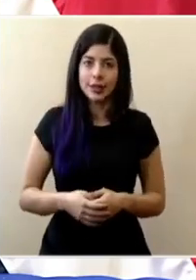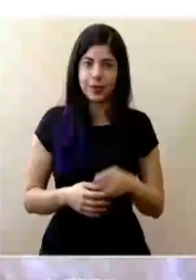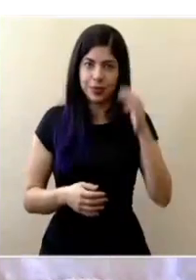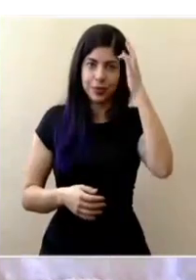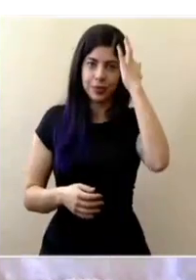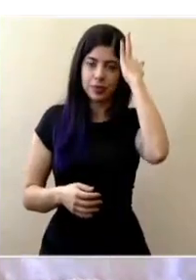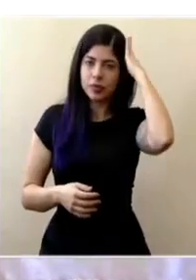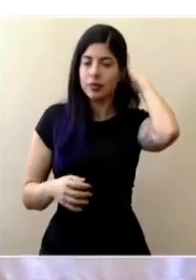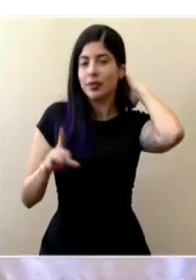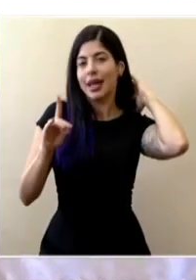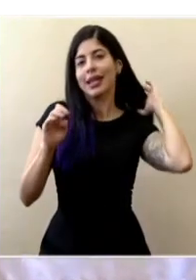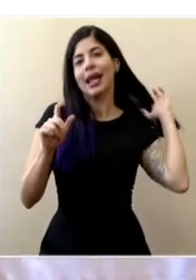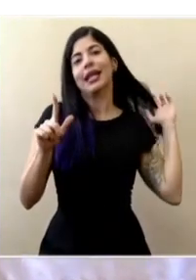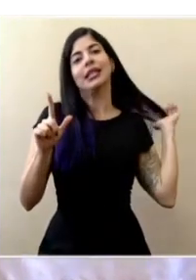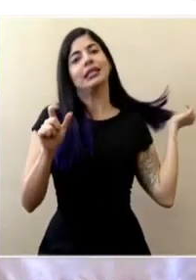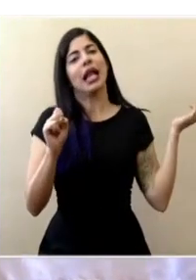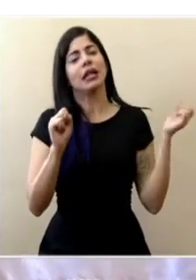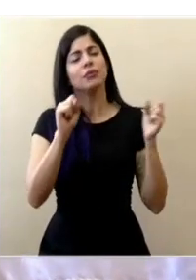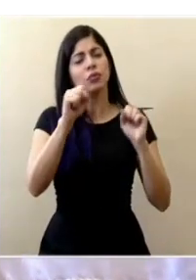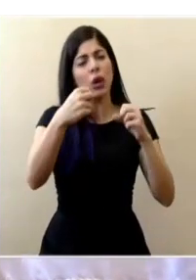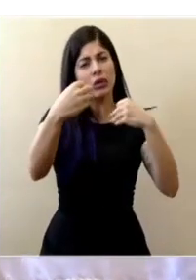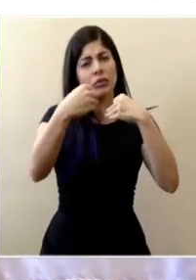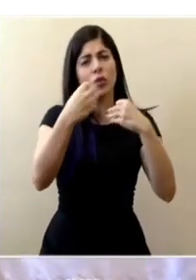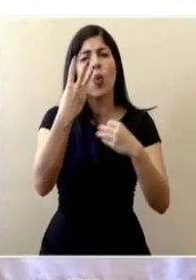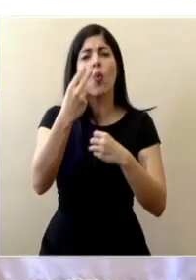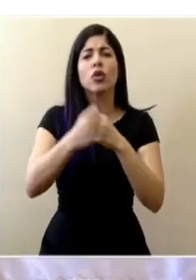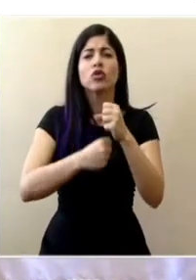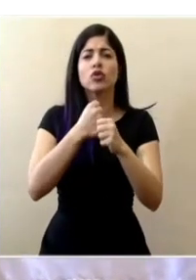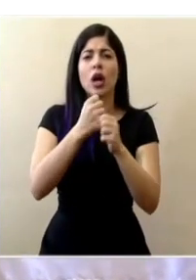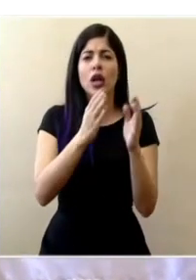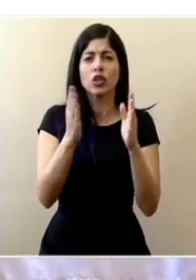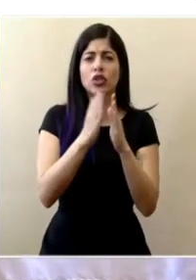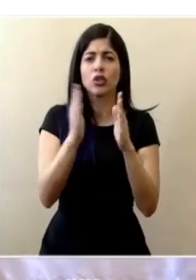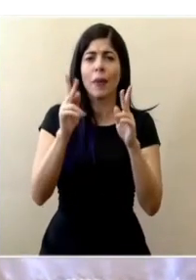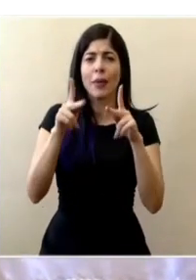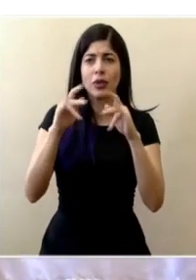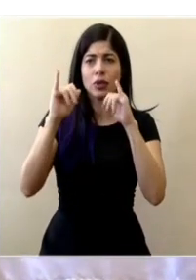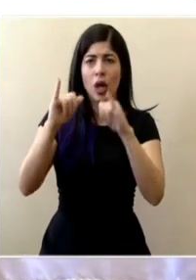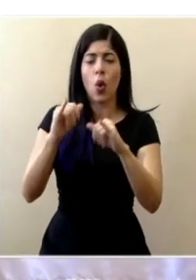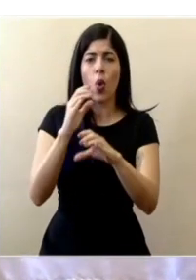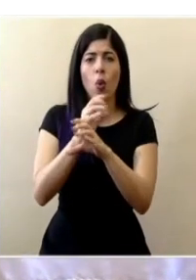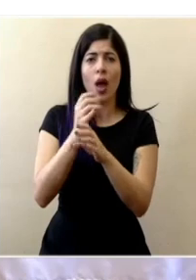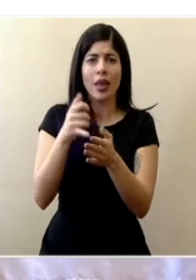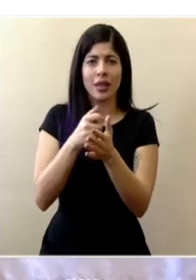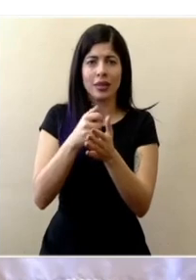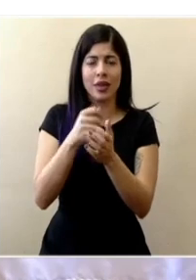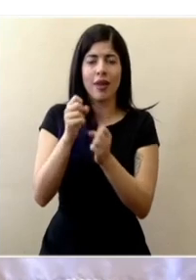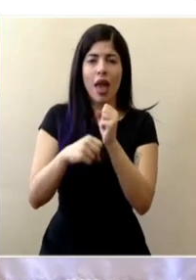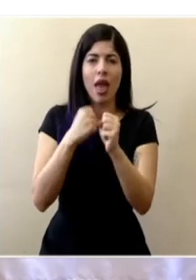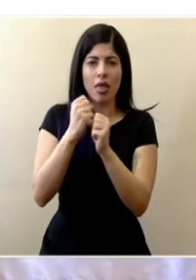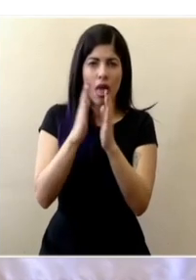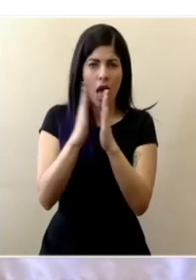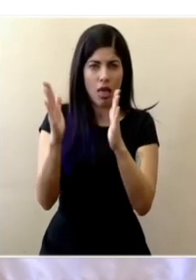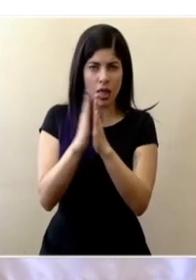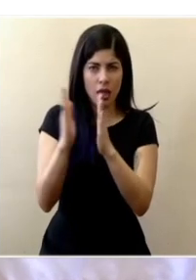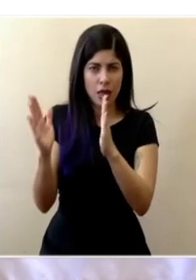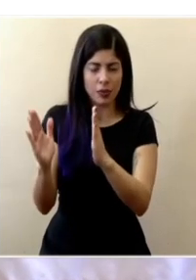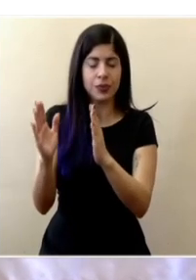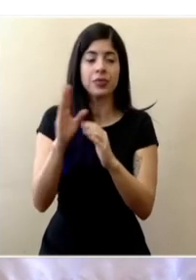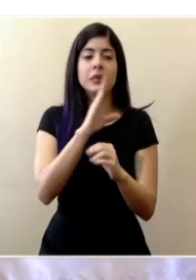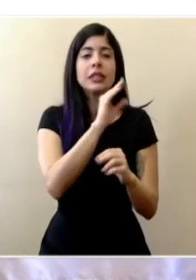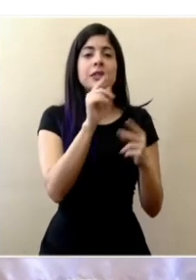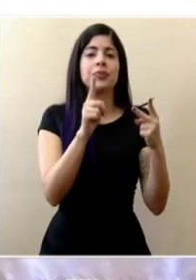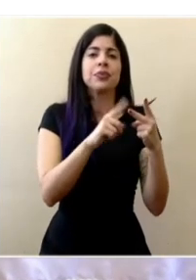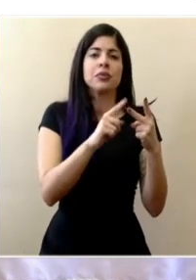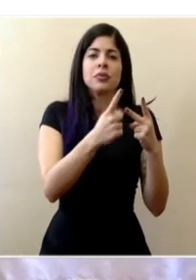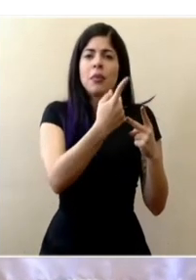Don Daniel Salas si podemos precisar el rango de edad de las personas que están en cuidados intensivos el rango además de eso